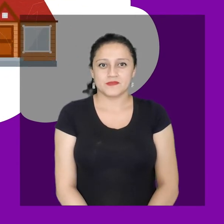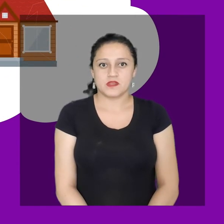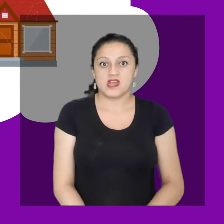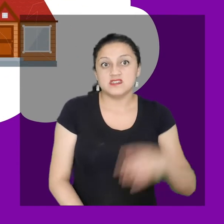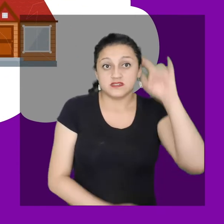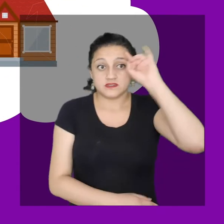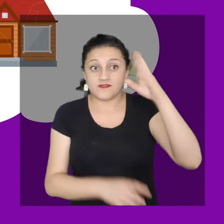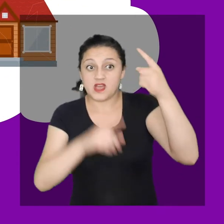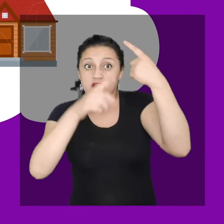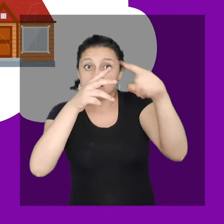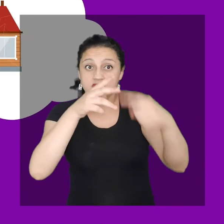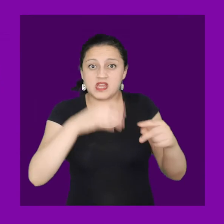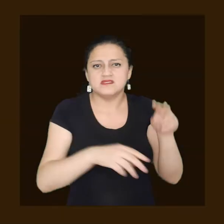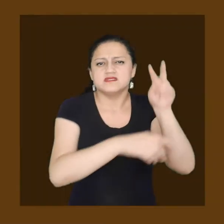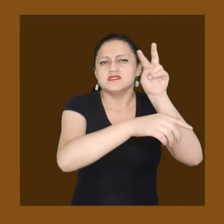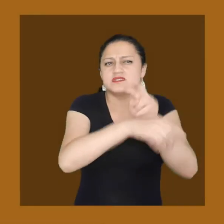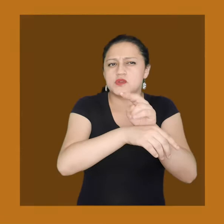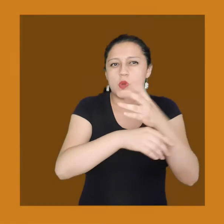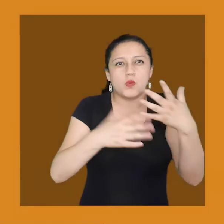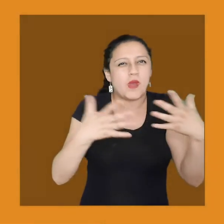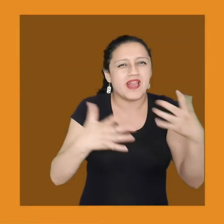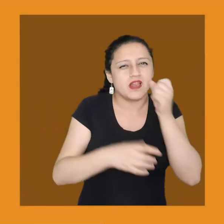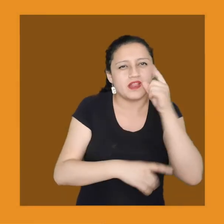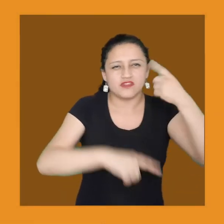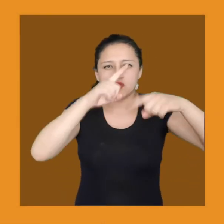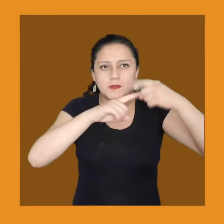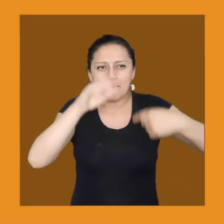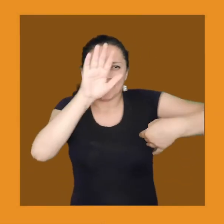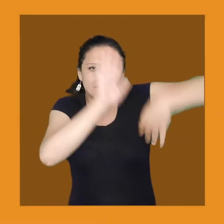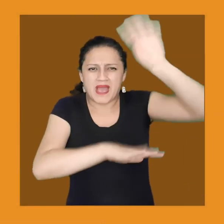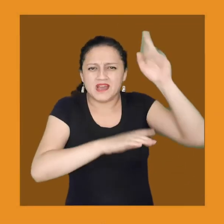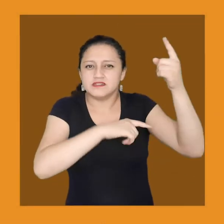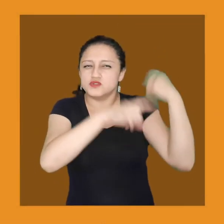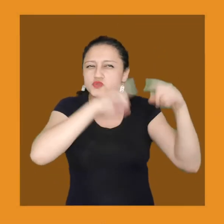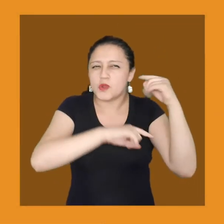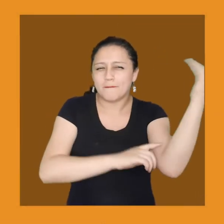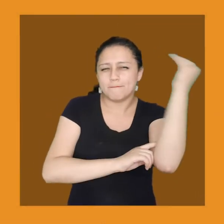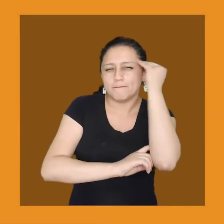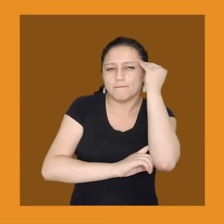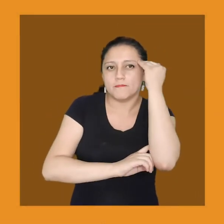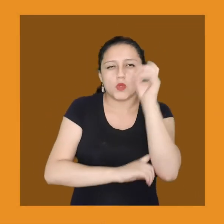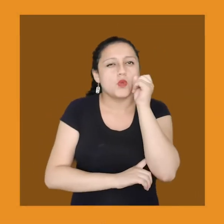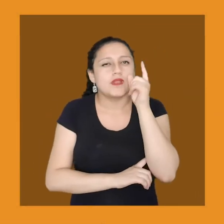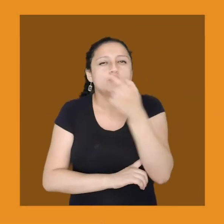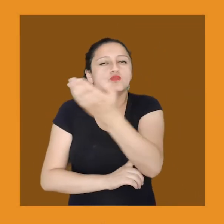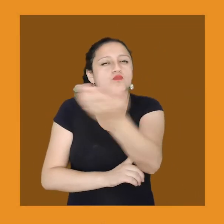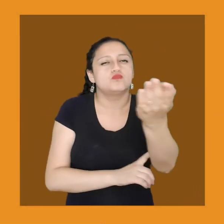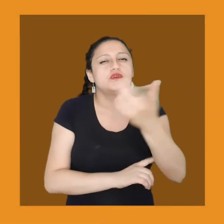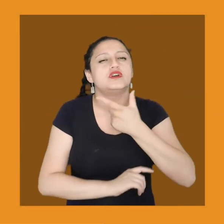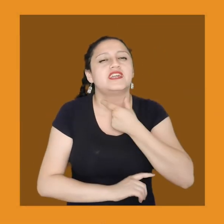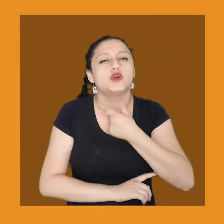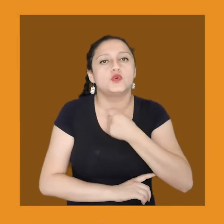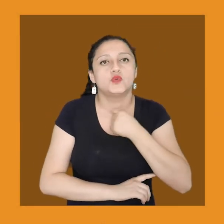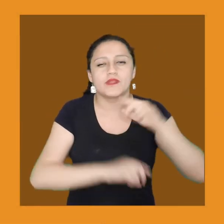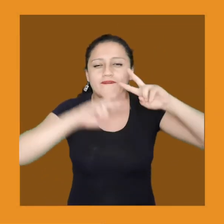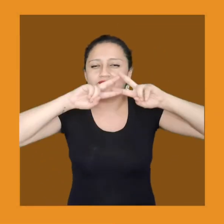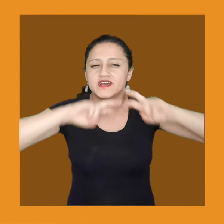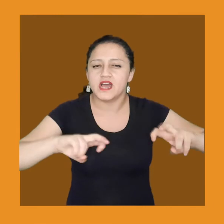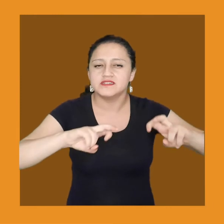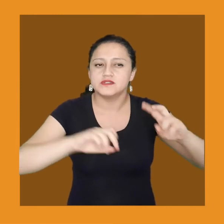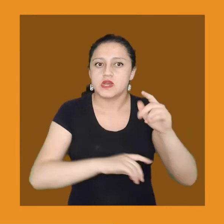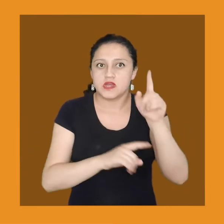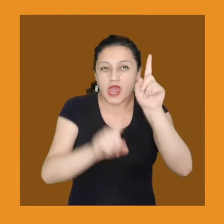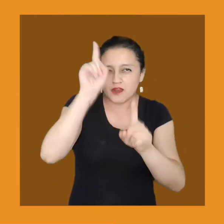Y ahora que sabes que existen otros tipos de testigos de la historia, más de una historia y memorias,